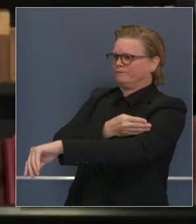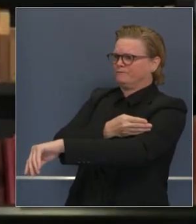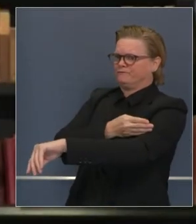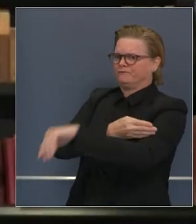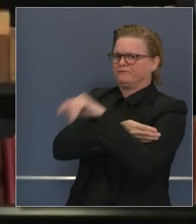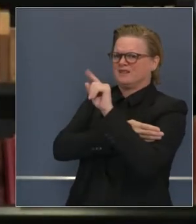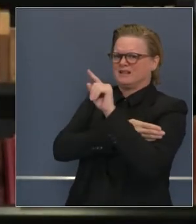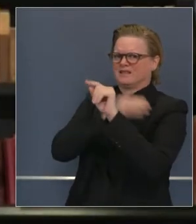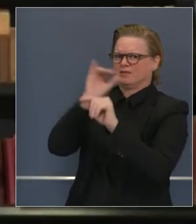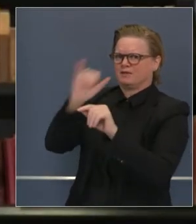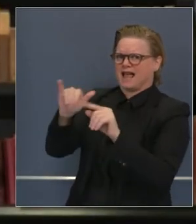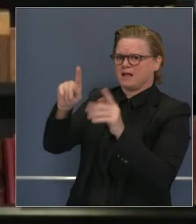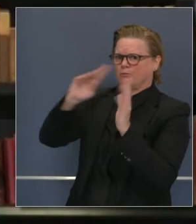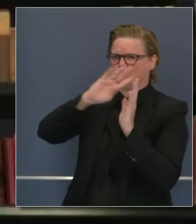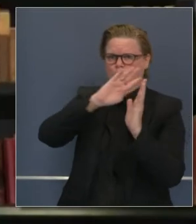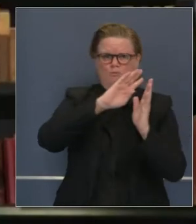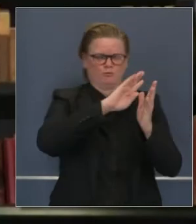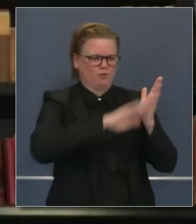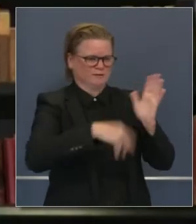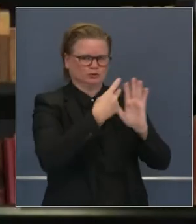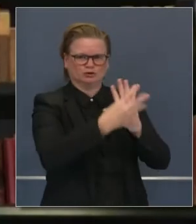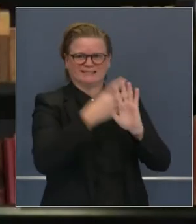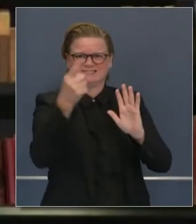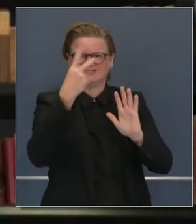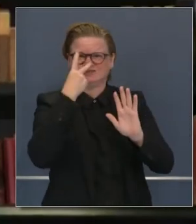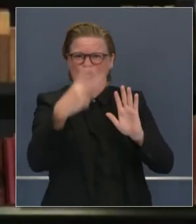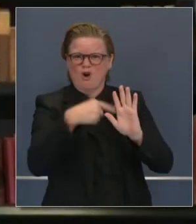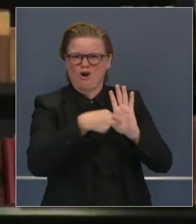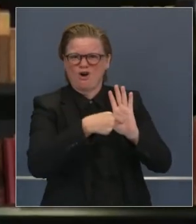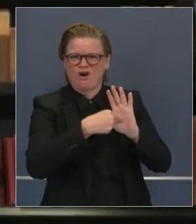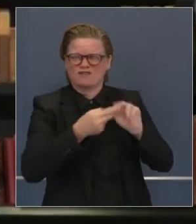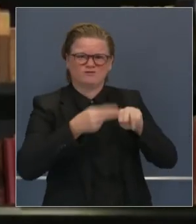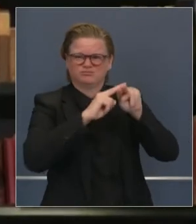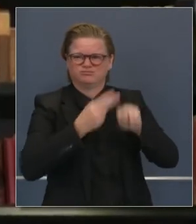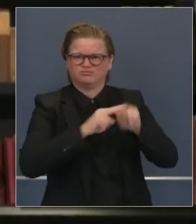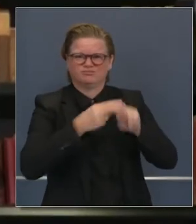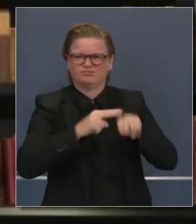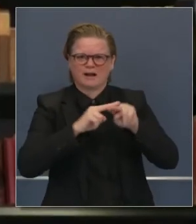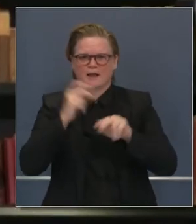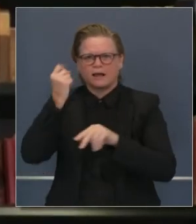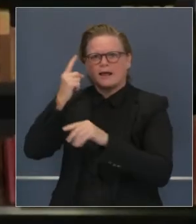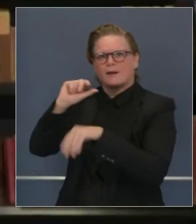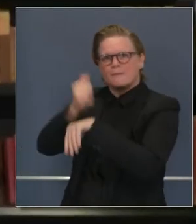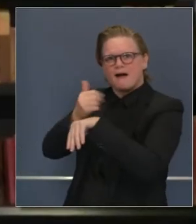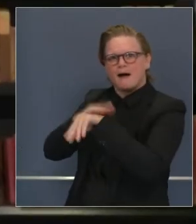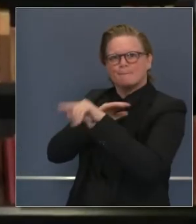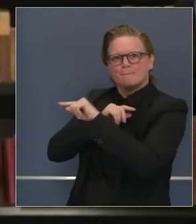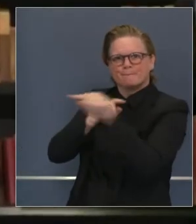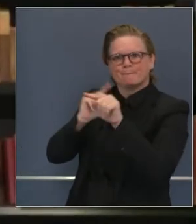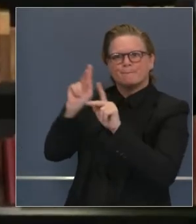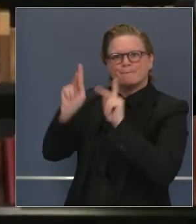un esquema que dice que si podemos tomar un paso hacia atrás y